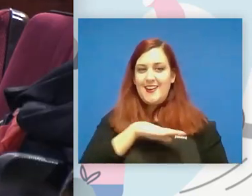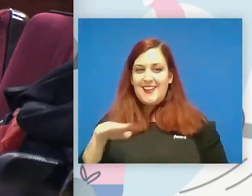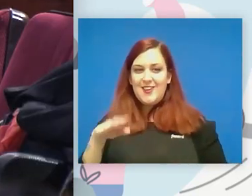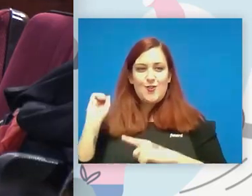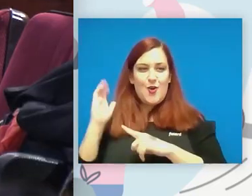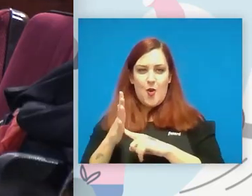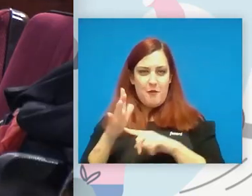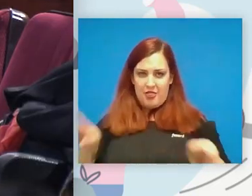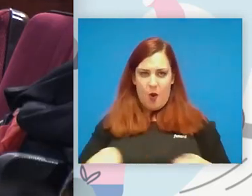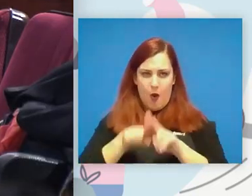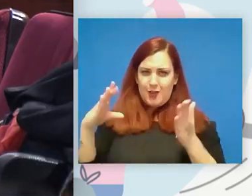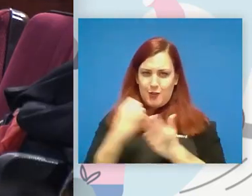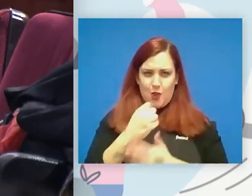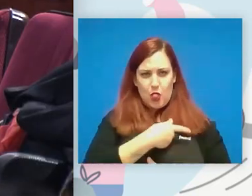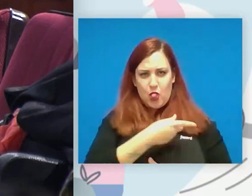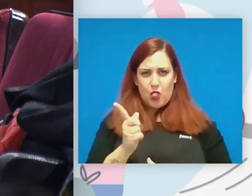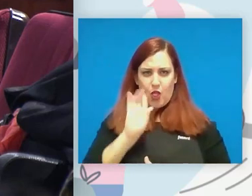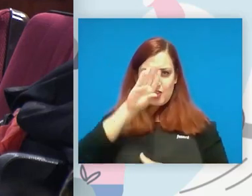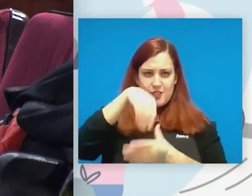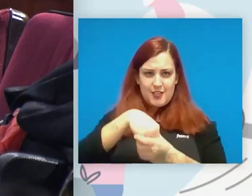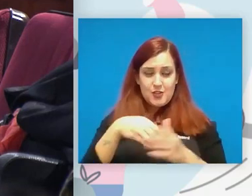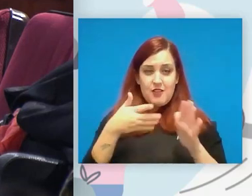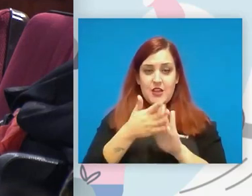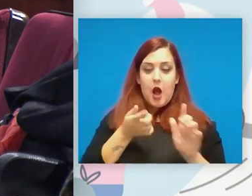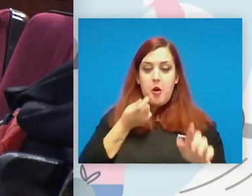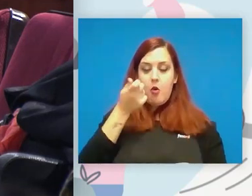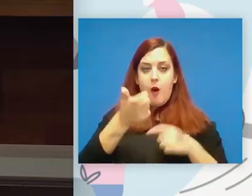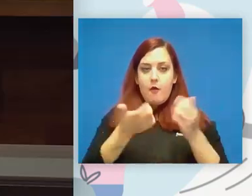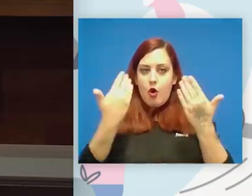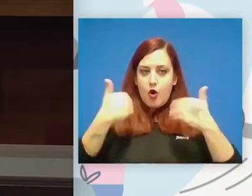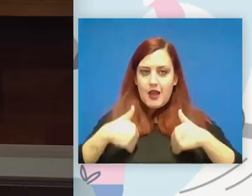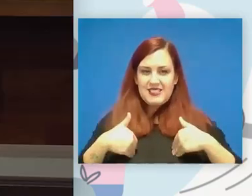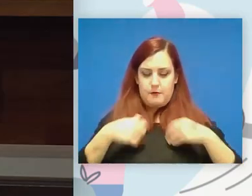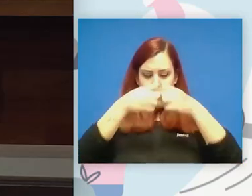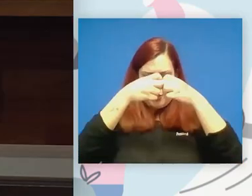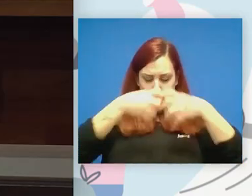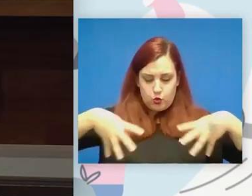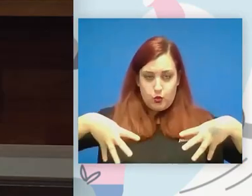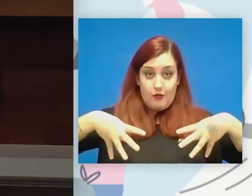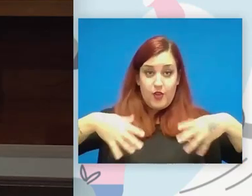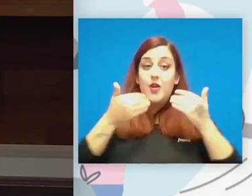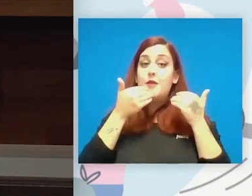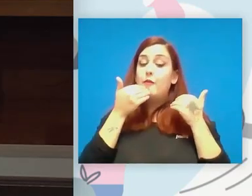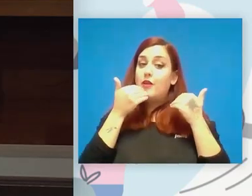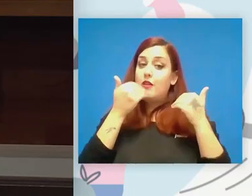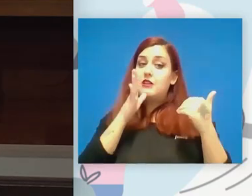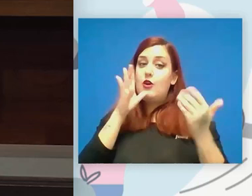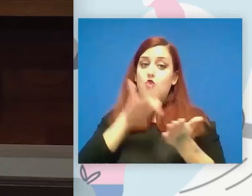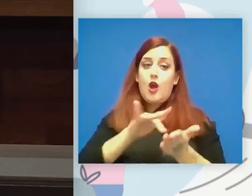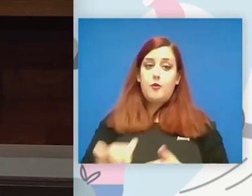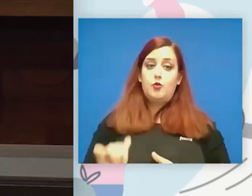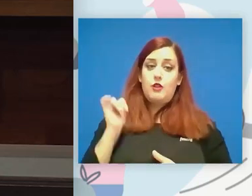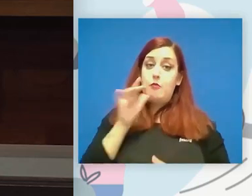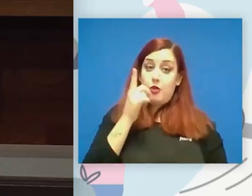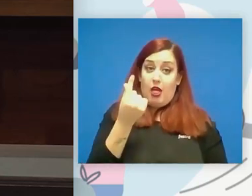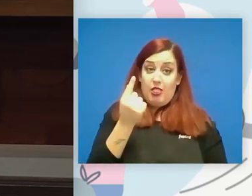estamos o sea ya estamos cerrando esas piezas y gracias que ahora mismo es un momento de oportunidad porque hay dinero